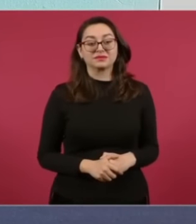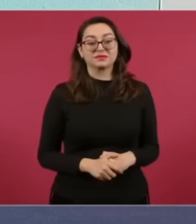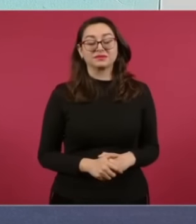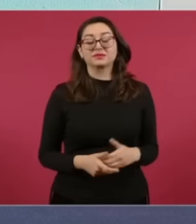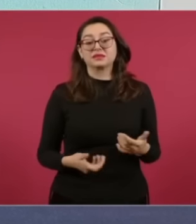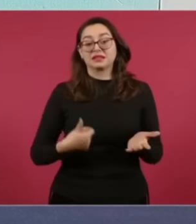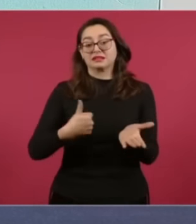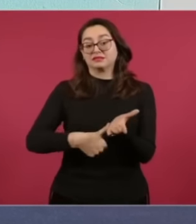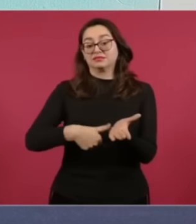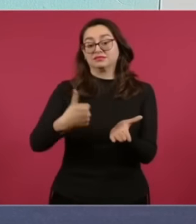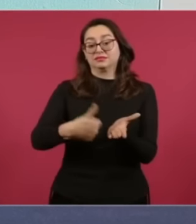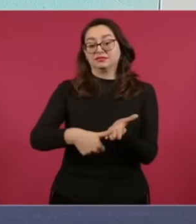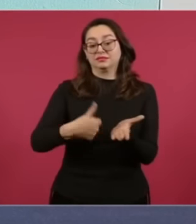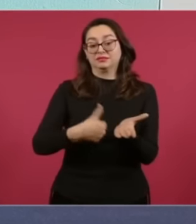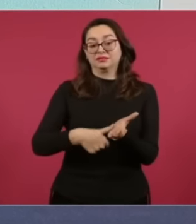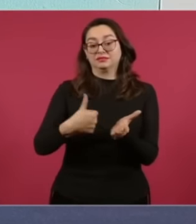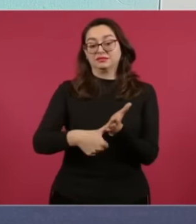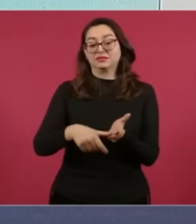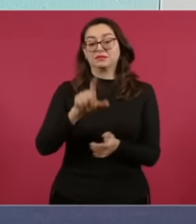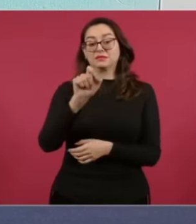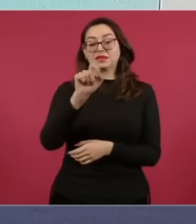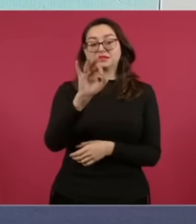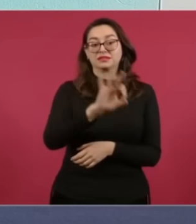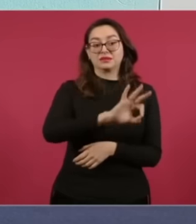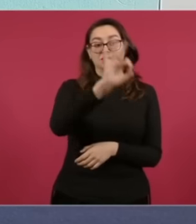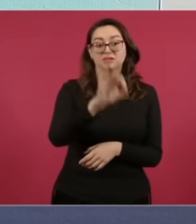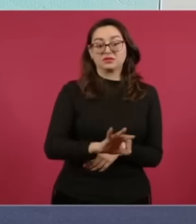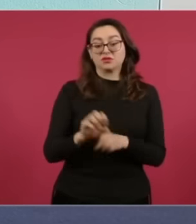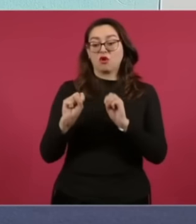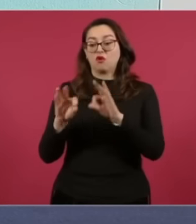Y Oficinas De Recaudación